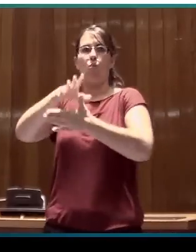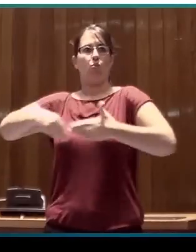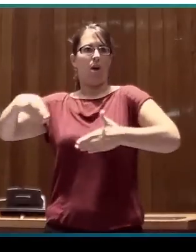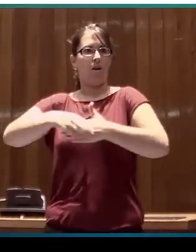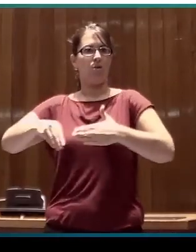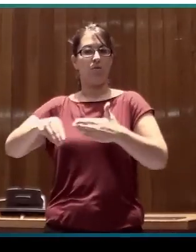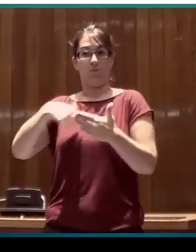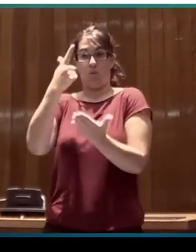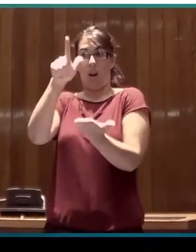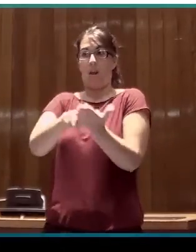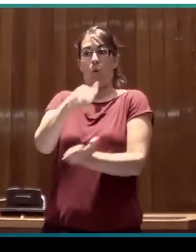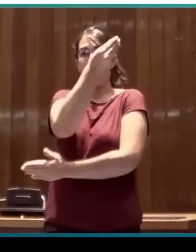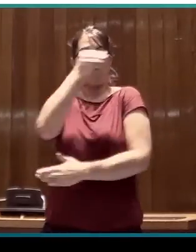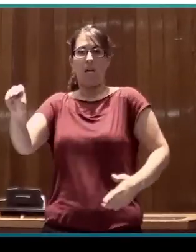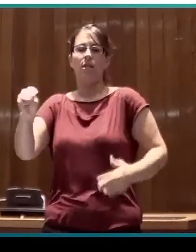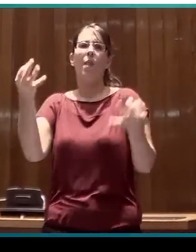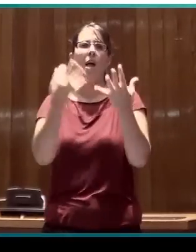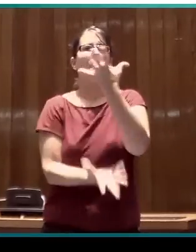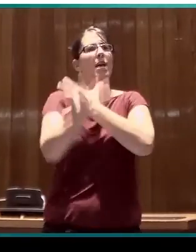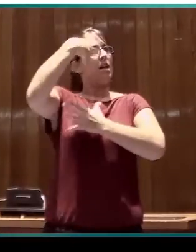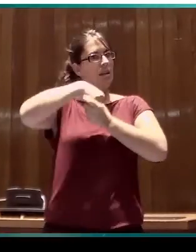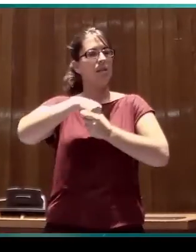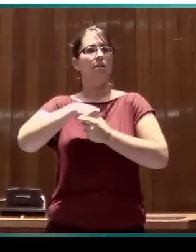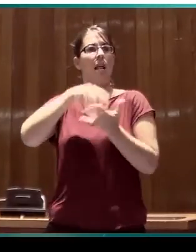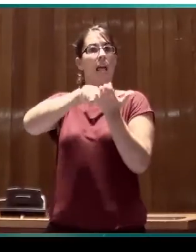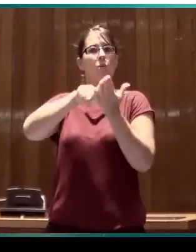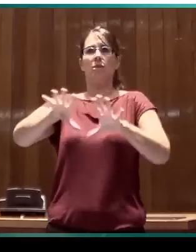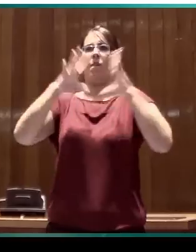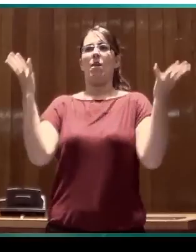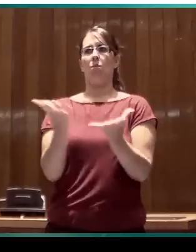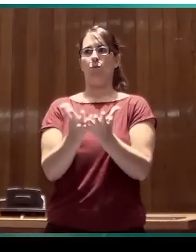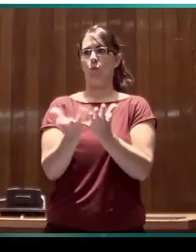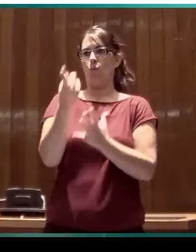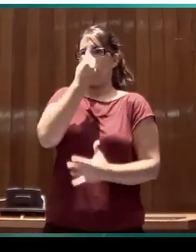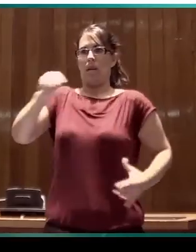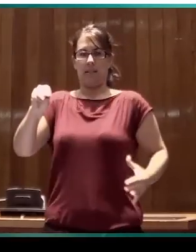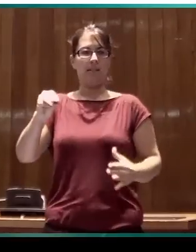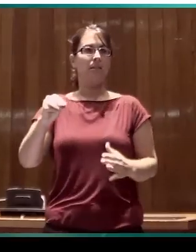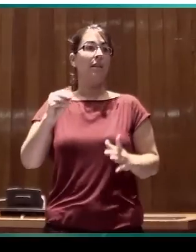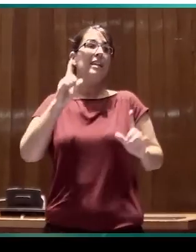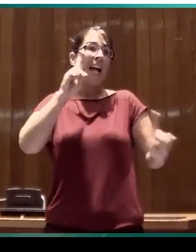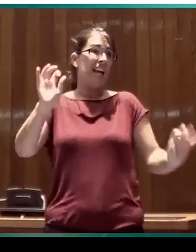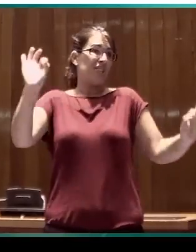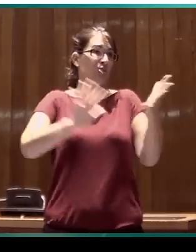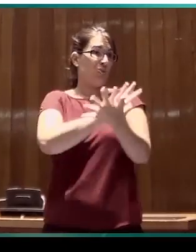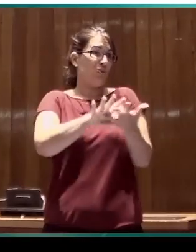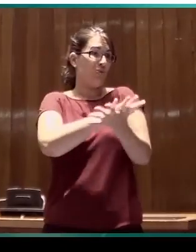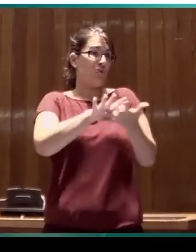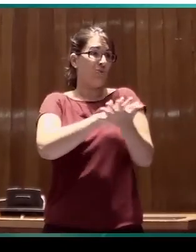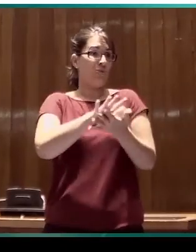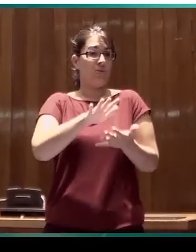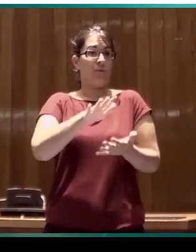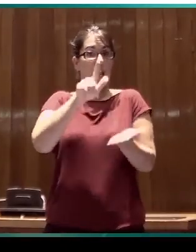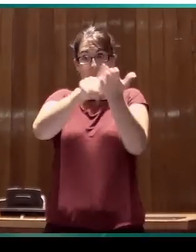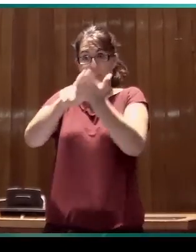articularse en el conjunto de las lenguas del mundo y, en el caso de las lenguas españolas, en el